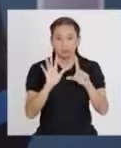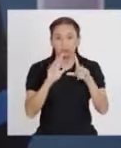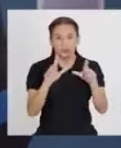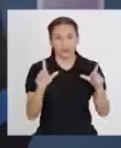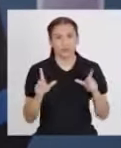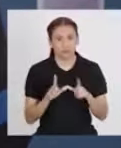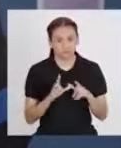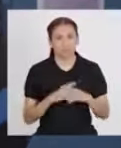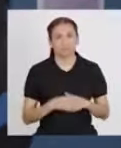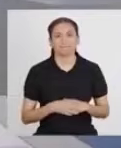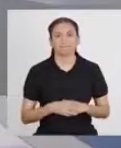adecuadamente.